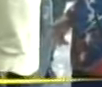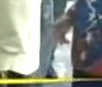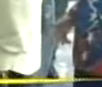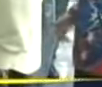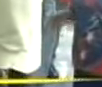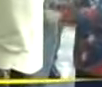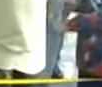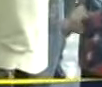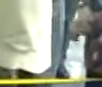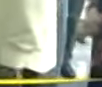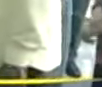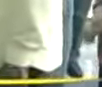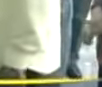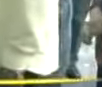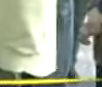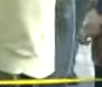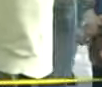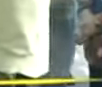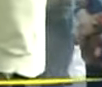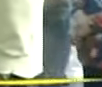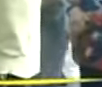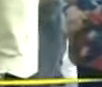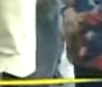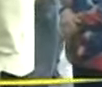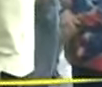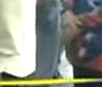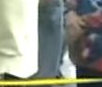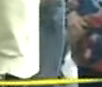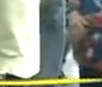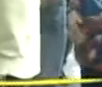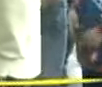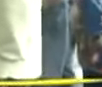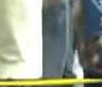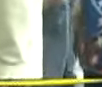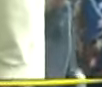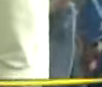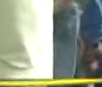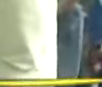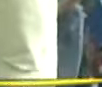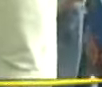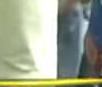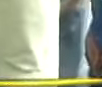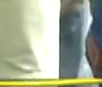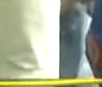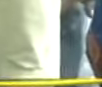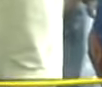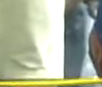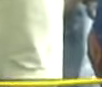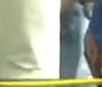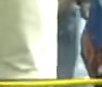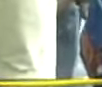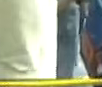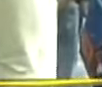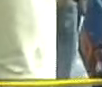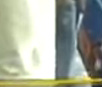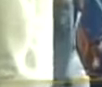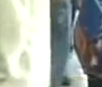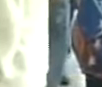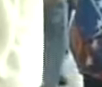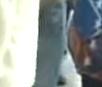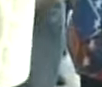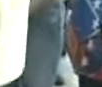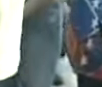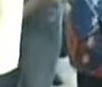recordado su lealtad al pueblo su valentía ante las agresiones imperialistas y también con ello ha llamado a mantener la gran victoria